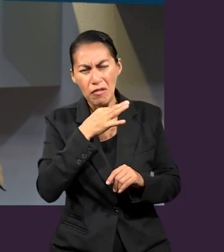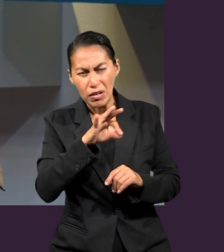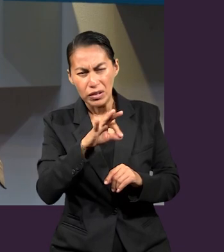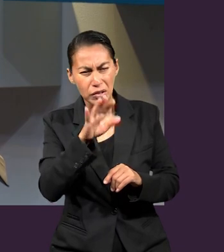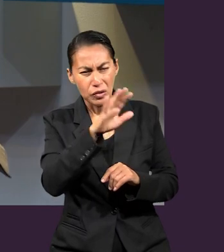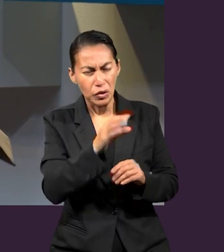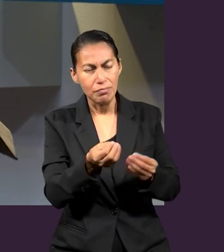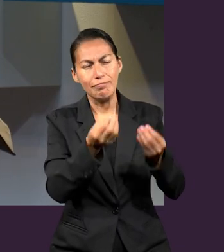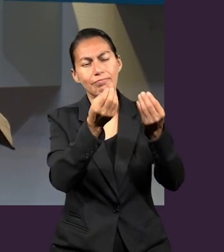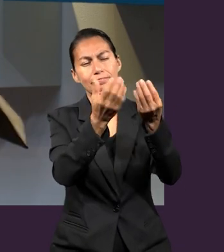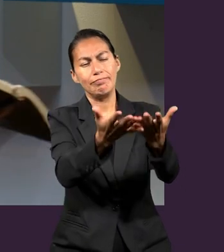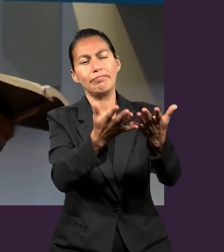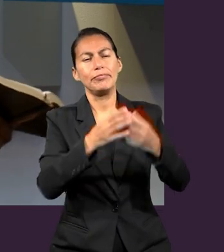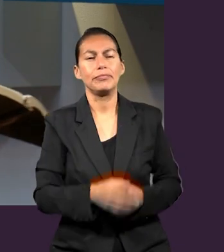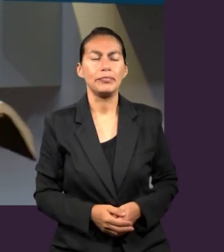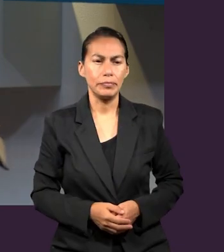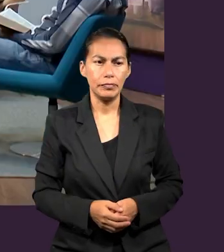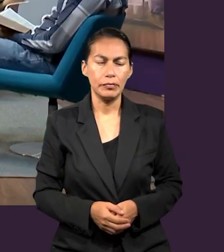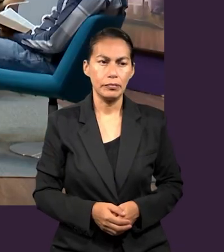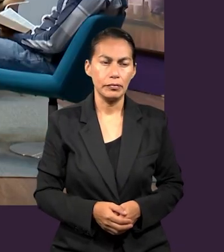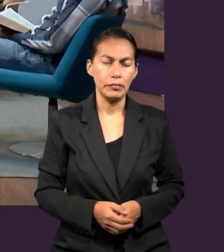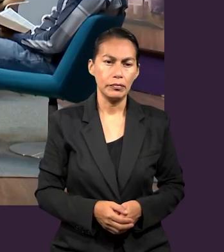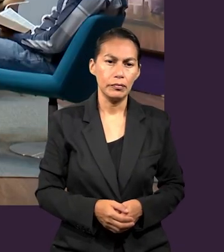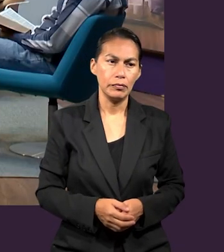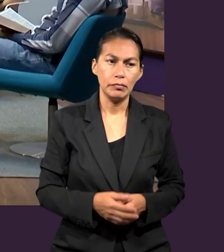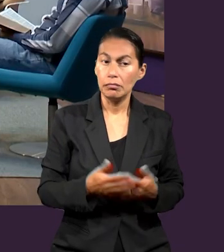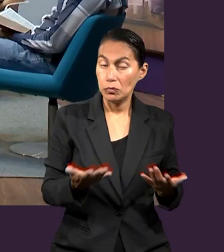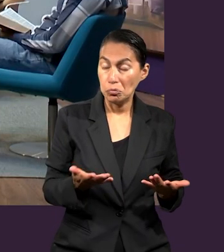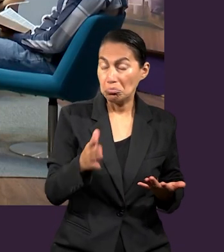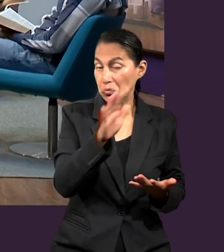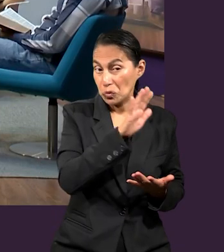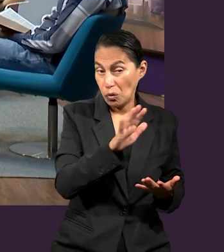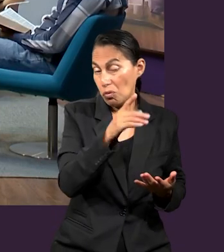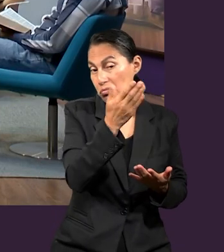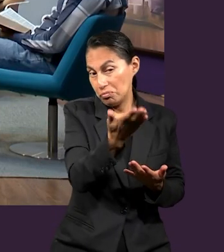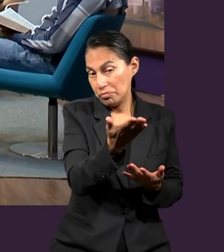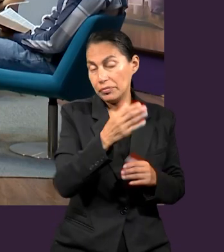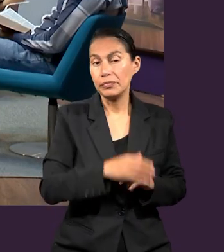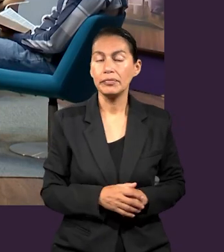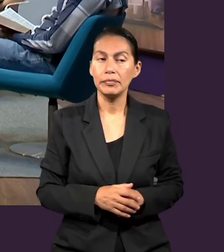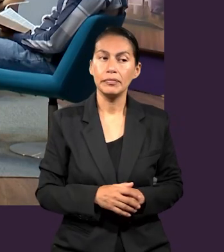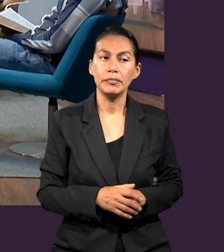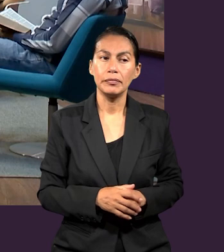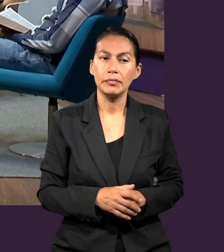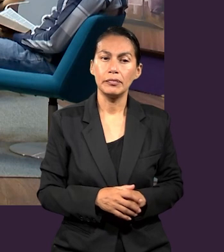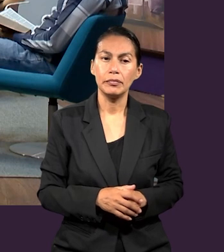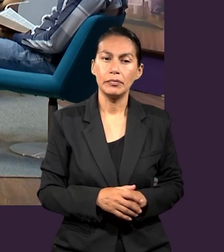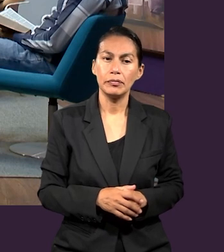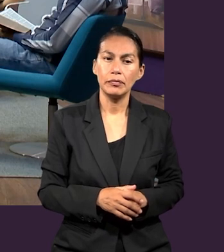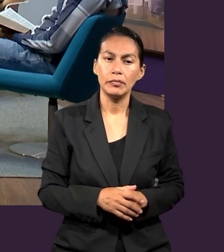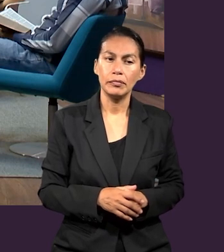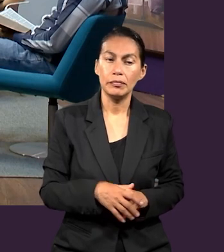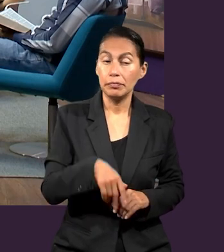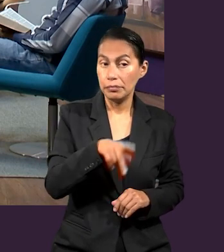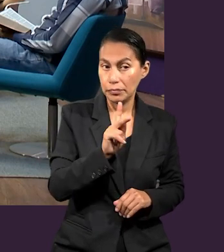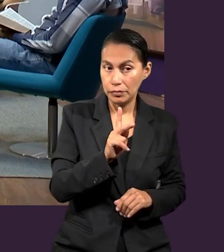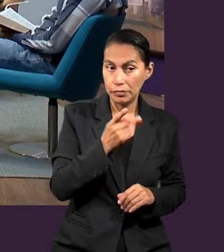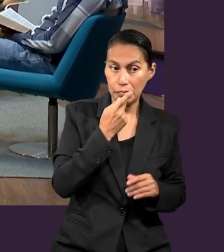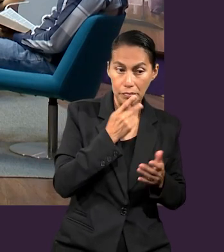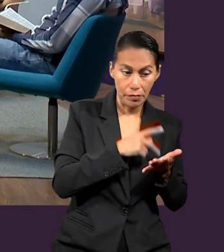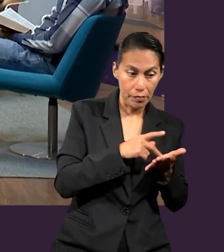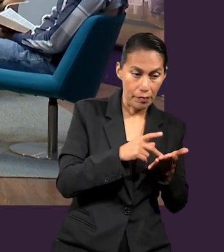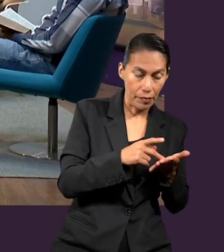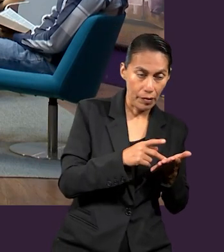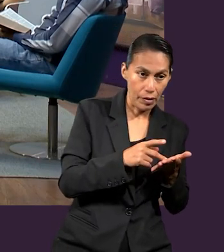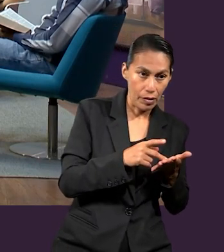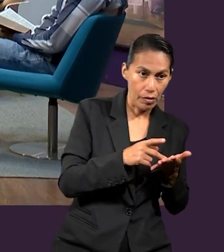las fiestas, todo se movía en base a ella. Pero Pablo los